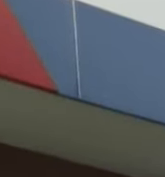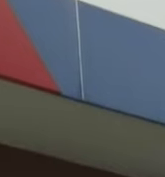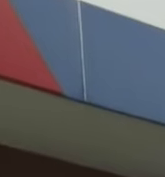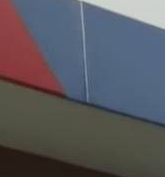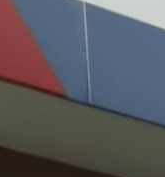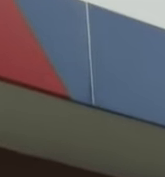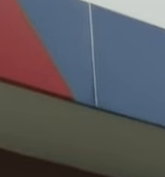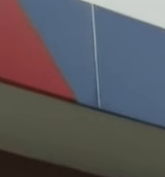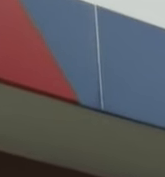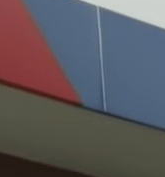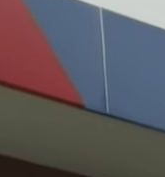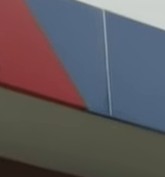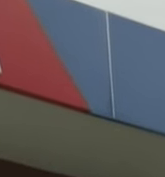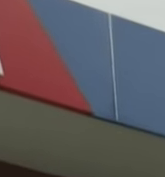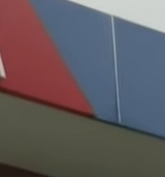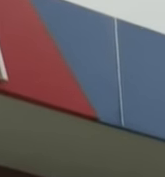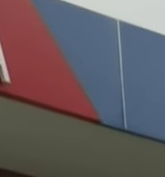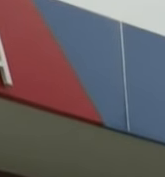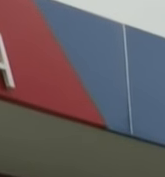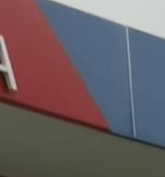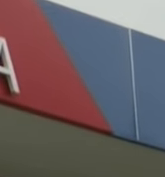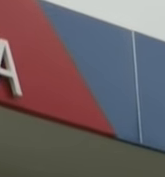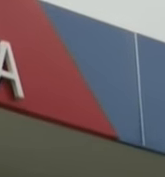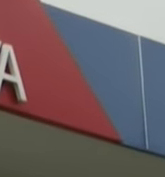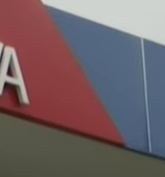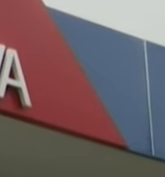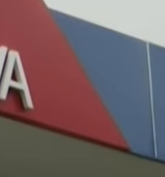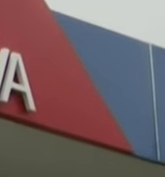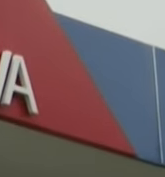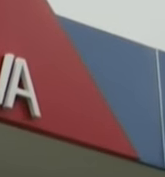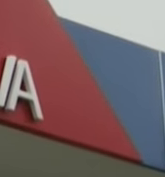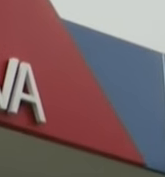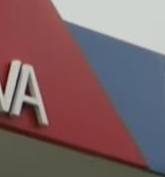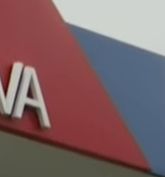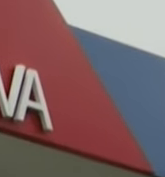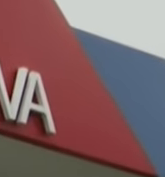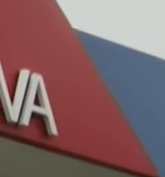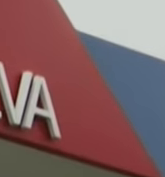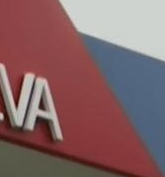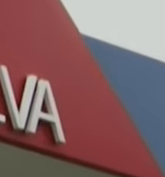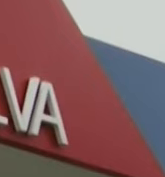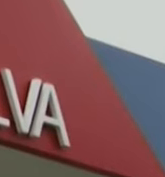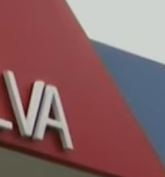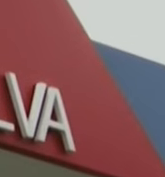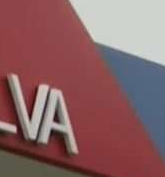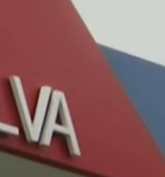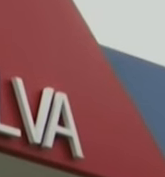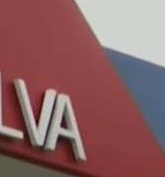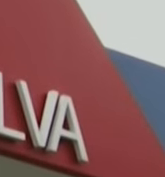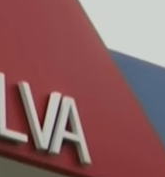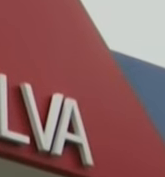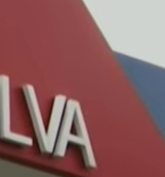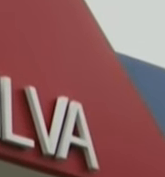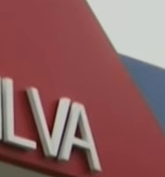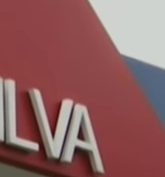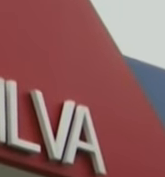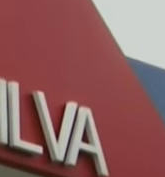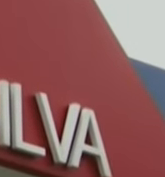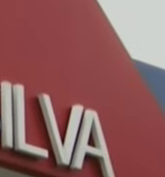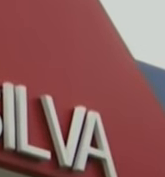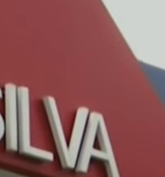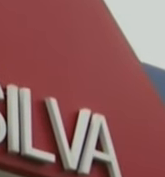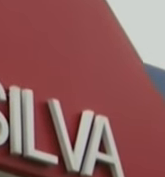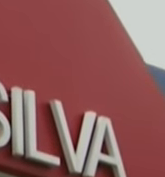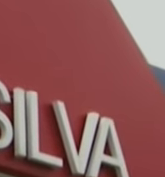Nicolás Maduro en esta importante actividad celebrada en el sector del cementerio en la ciudad de Caracas con ello vamos a despedir